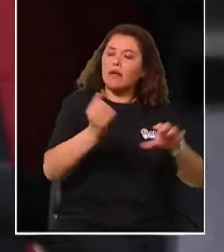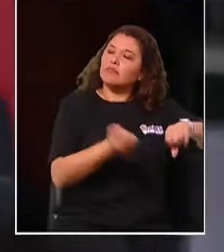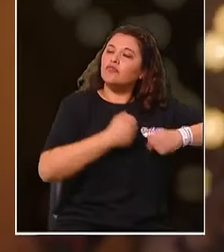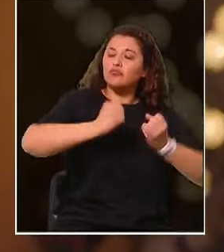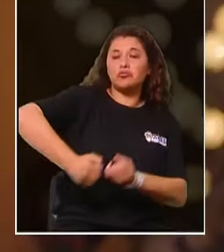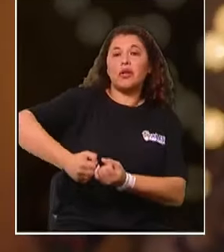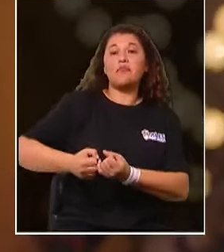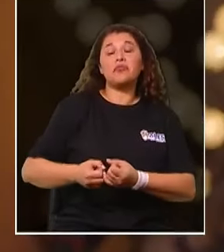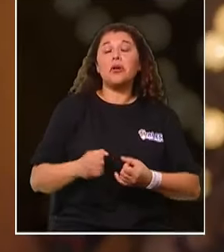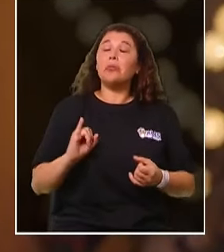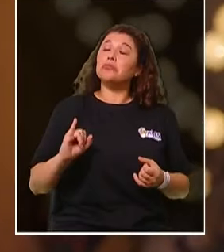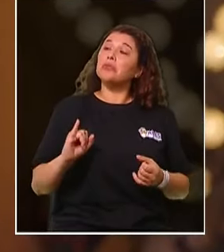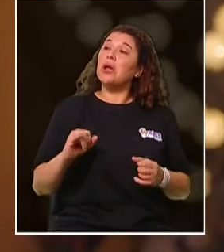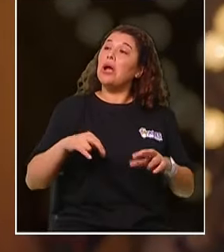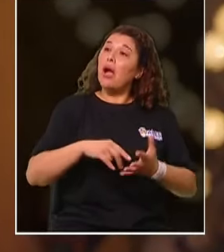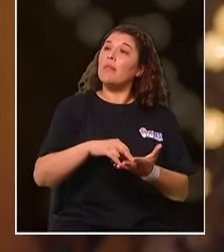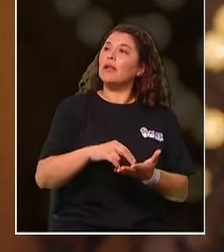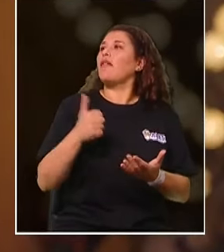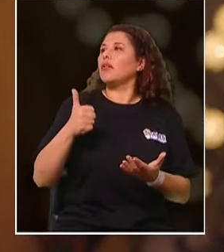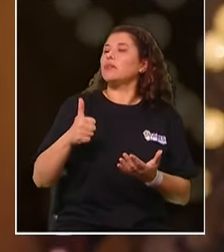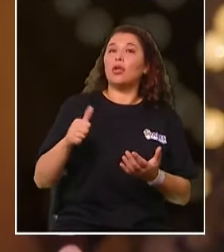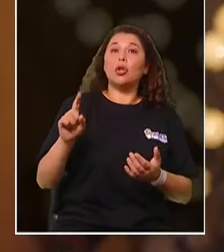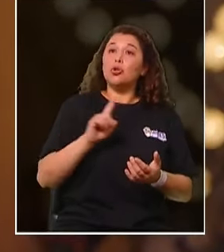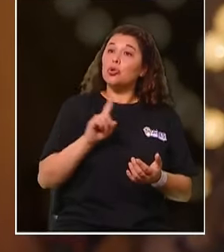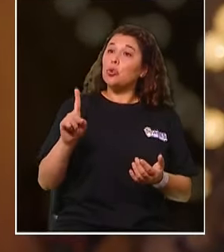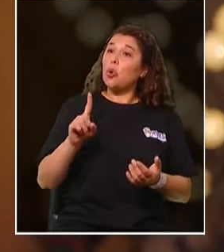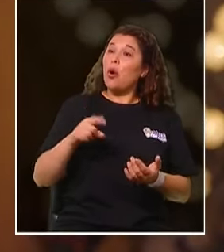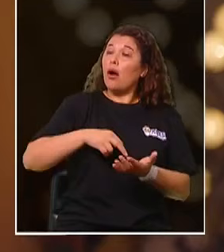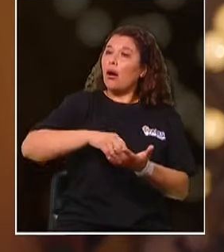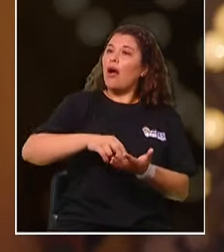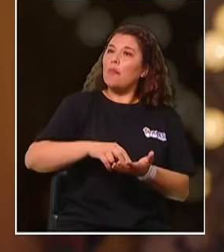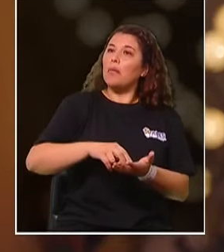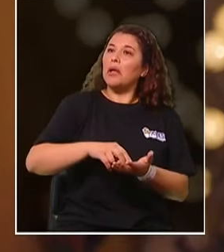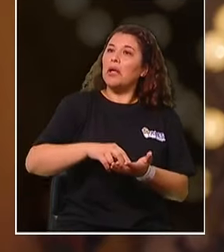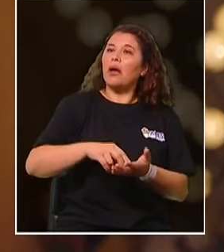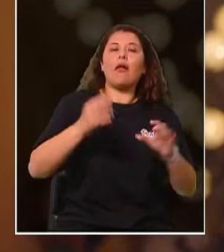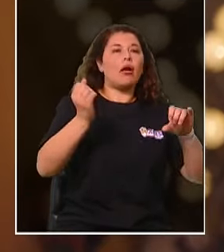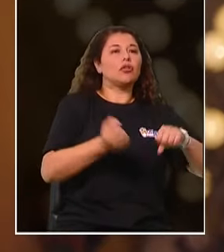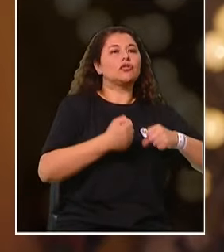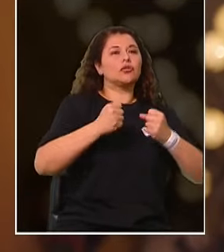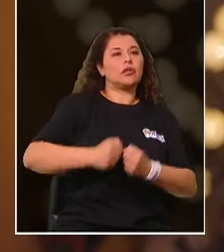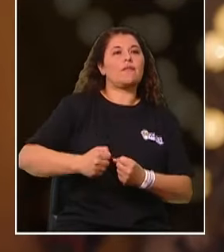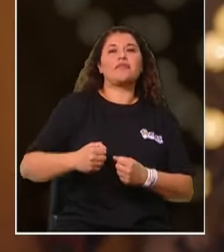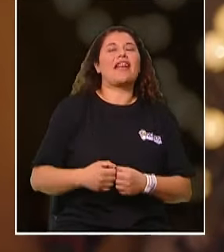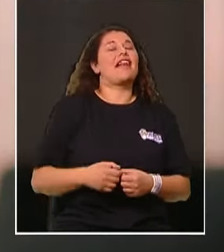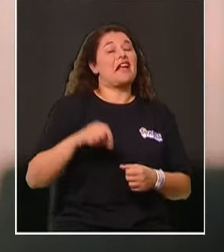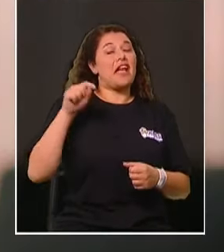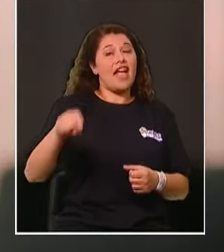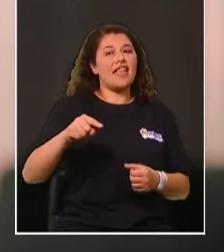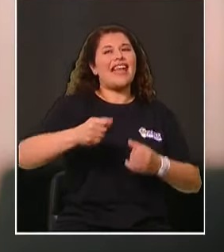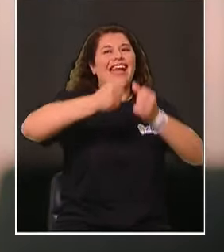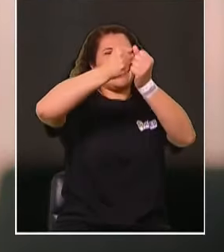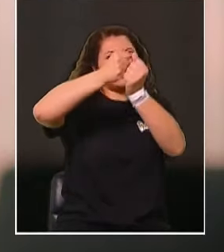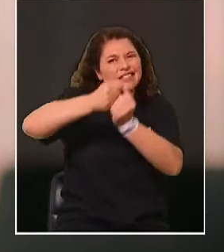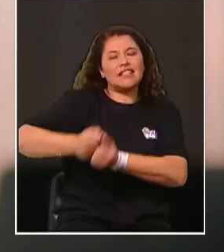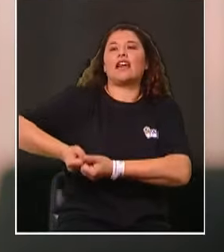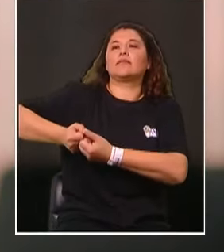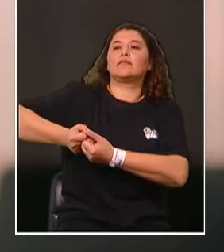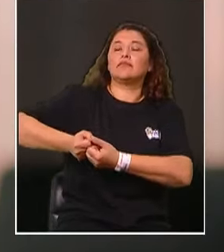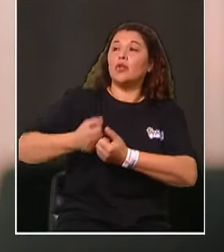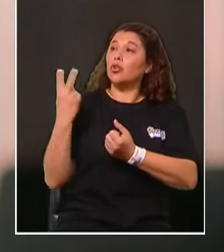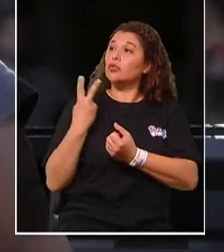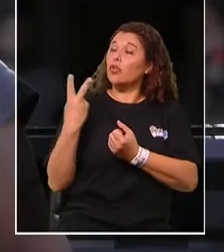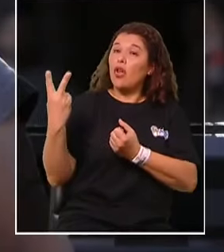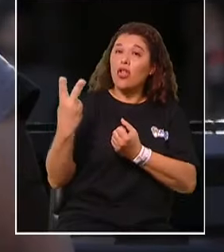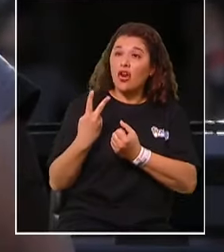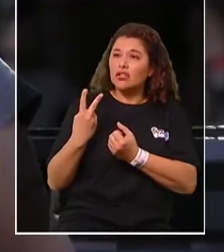si no camina, hay una cosa que se llama un esquí. Yo la agarro, la subo y me la llevo. Pero de que da a izquierda, a izquierda. Nosotros dos vamos a salir adelante con